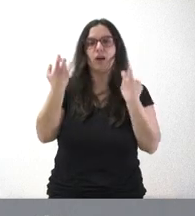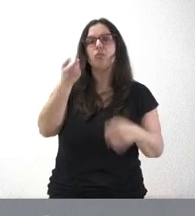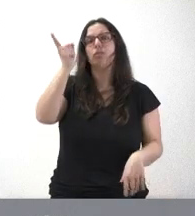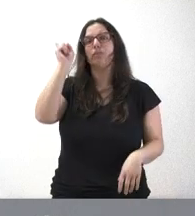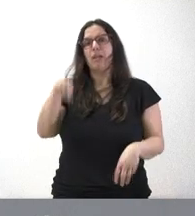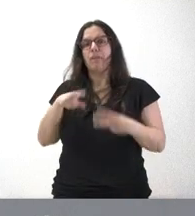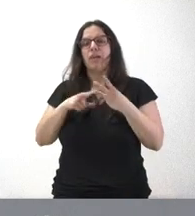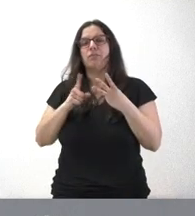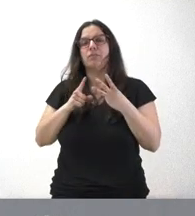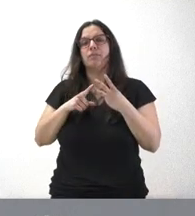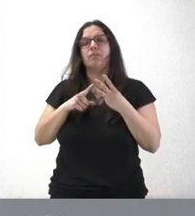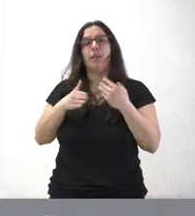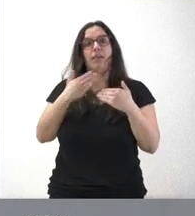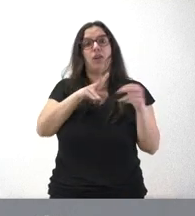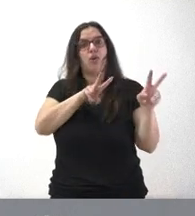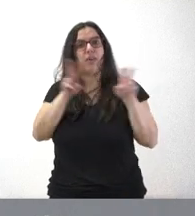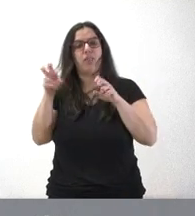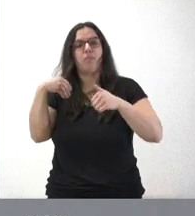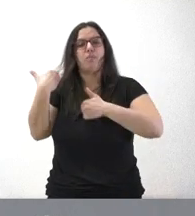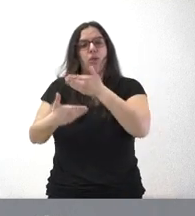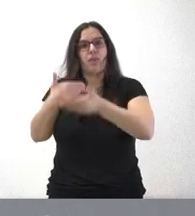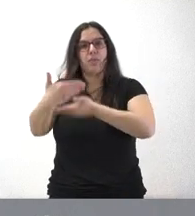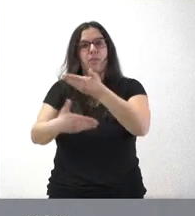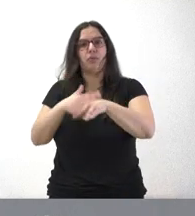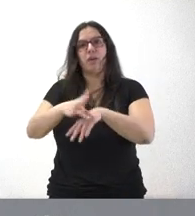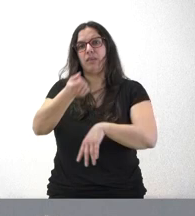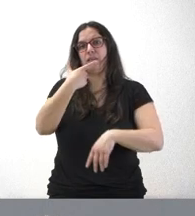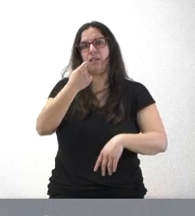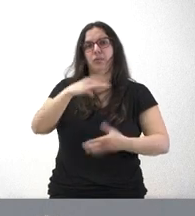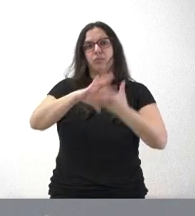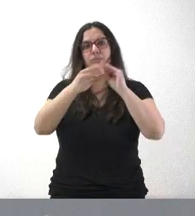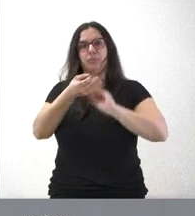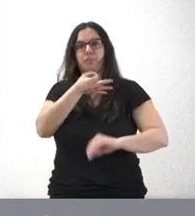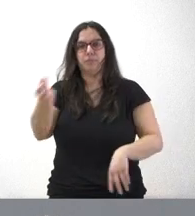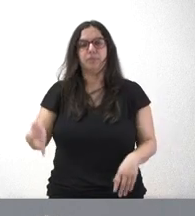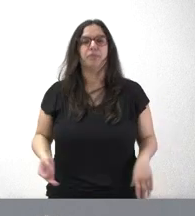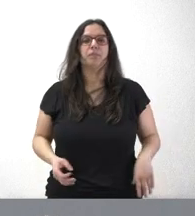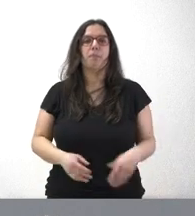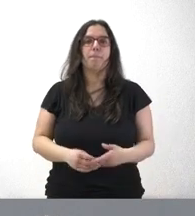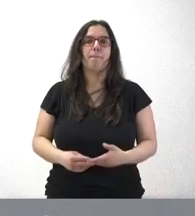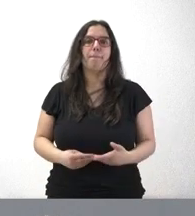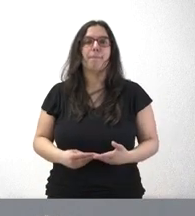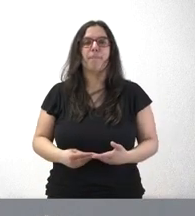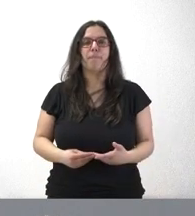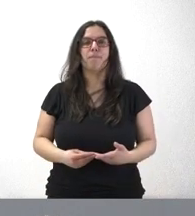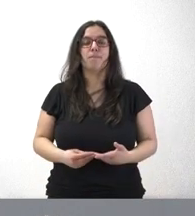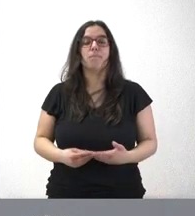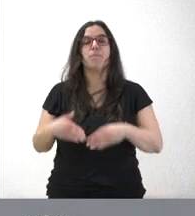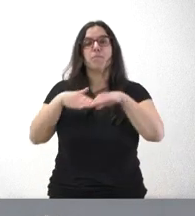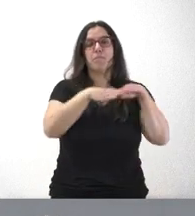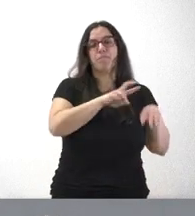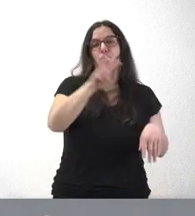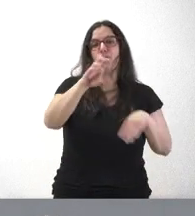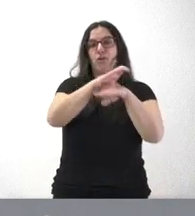asimismo, la innovación de procedimientos de tratamientos en el ámbito farmacológico. Ya en el ámbito de otras